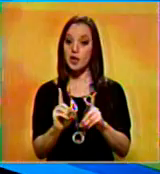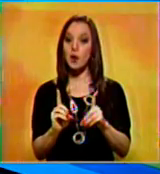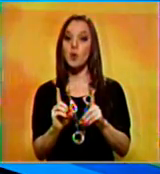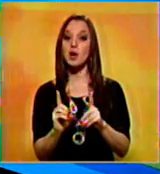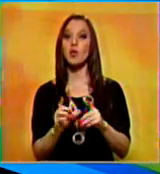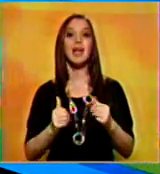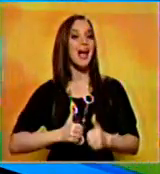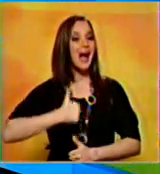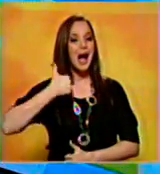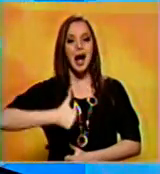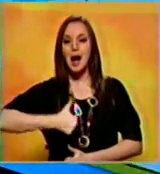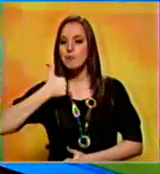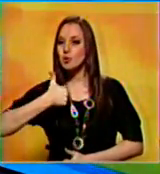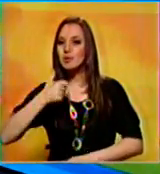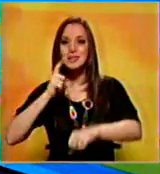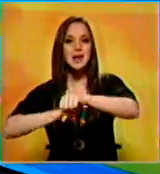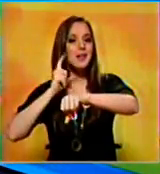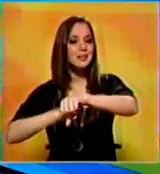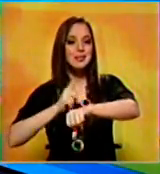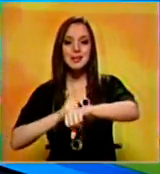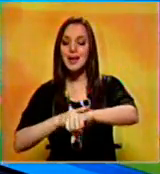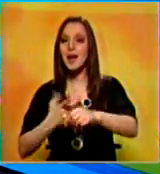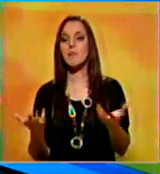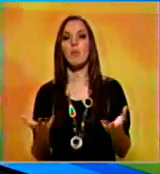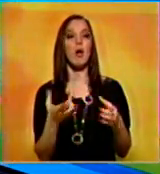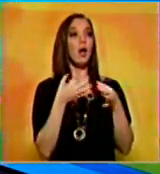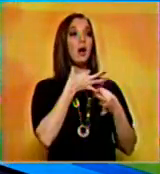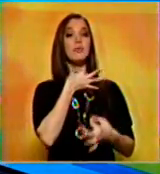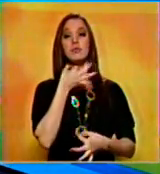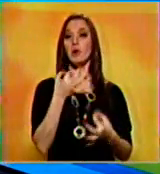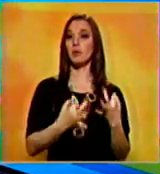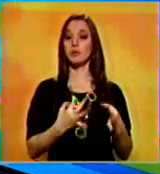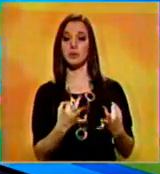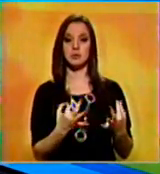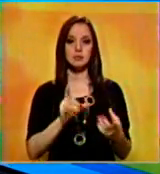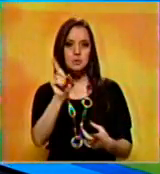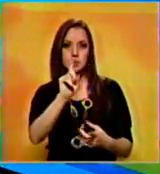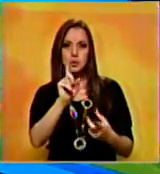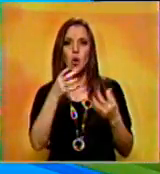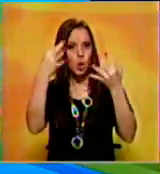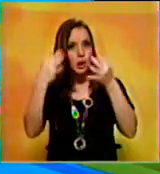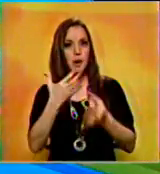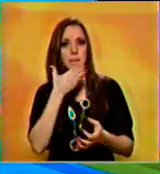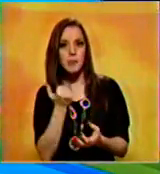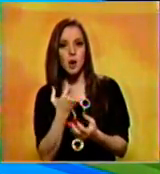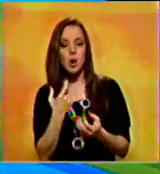aprovechar el tiempo cuanto antes y más allá de las formalidades con tantos asuntos en común entre ambas naciones y más allá